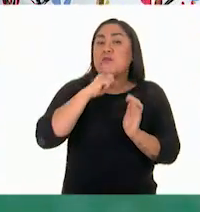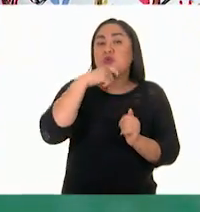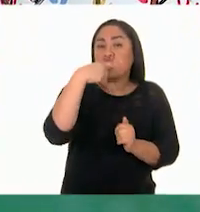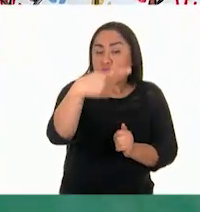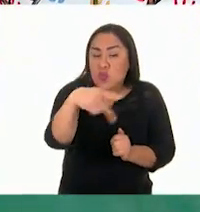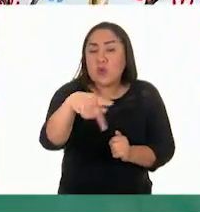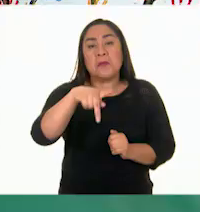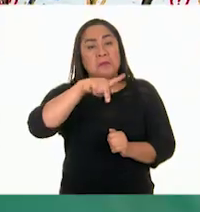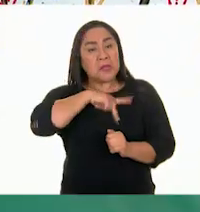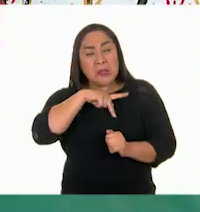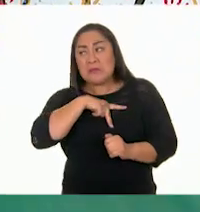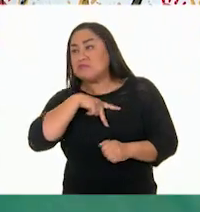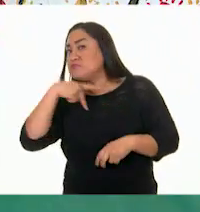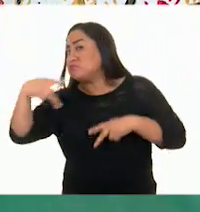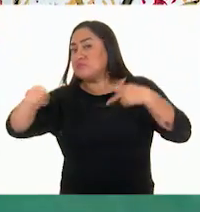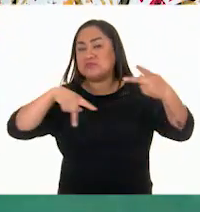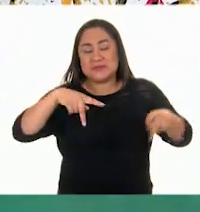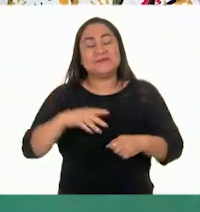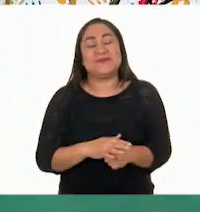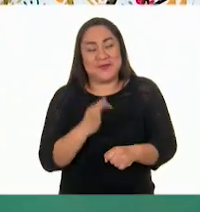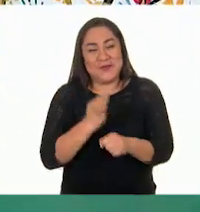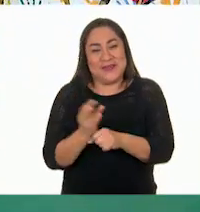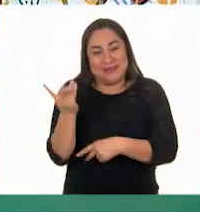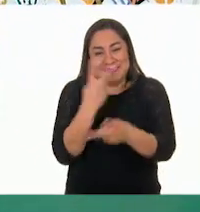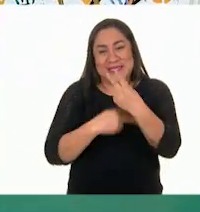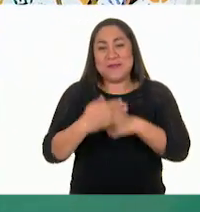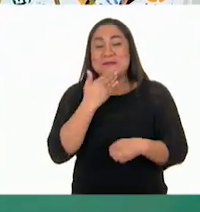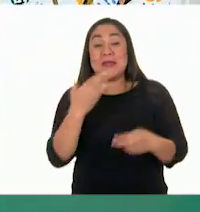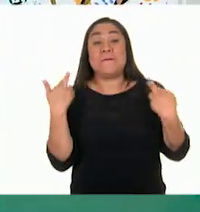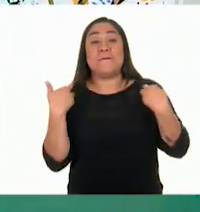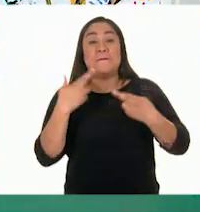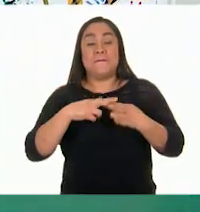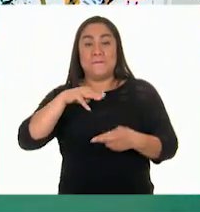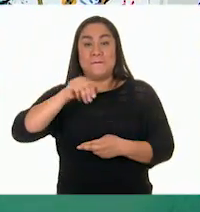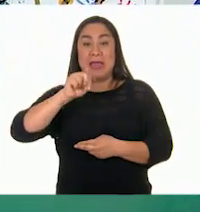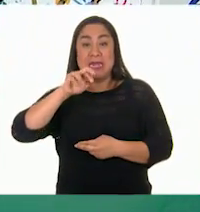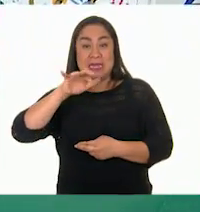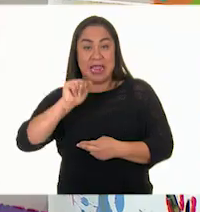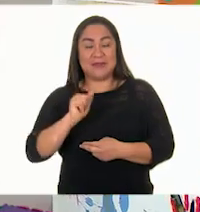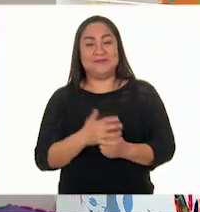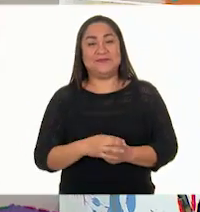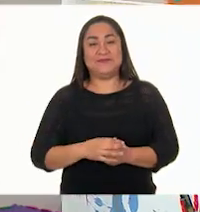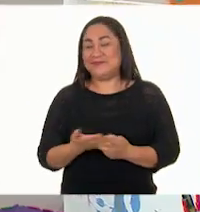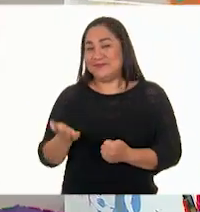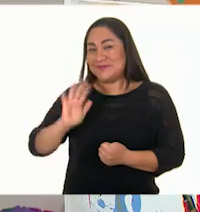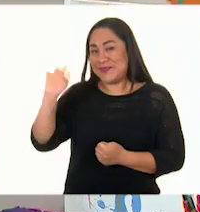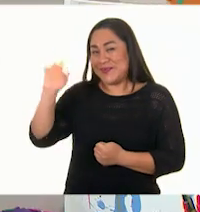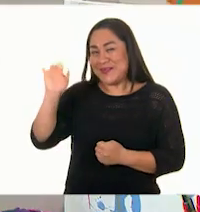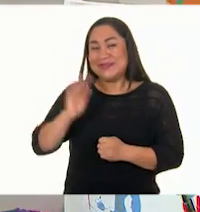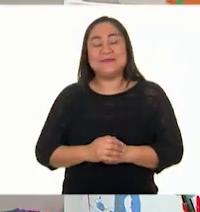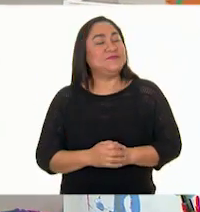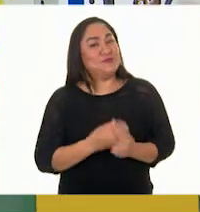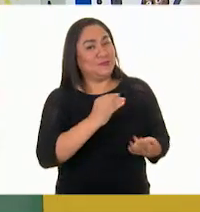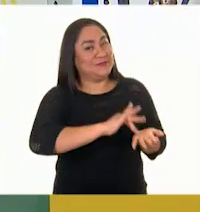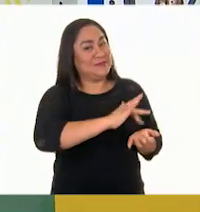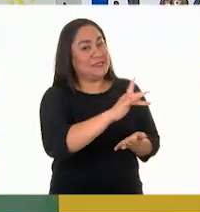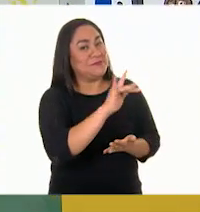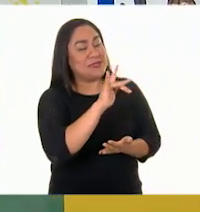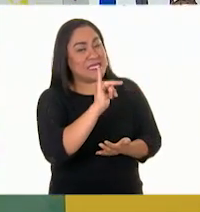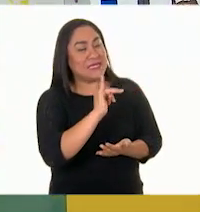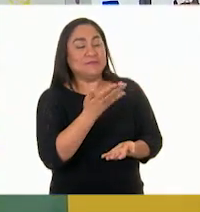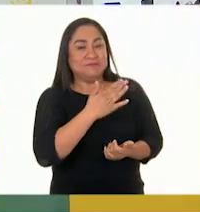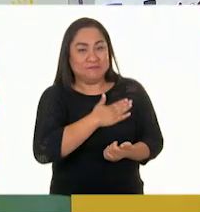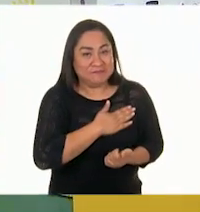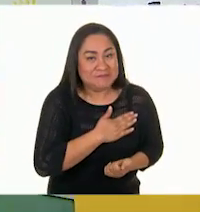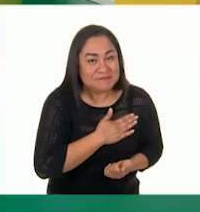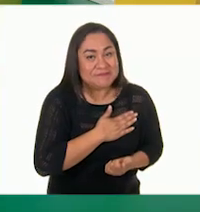todos. ¿Y qué les parece si le damos la bienvenida a la maestra Marina? ¡Hola, maestra! ¡Hola! Muchas gracias, Pili, te saludo de corazón.